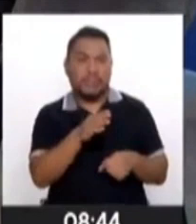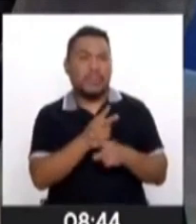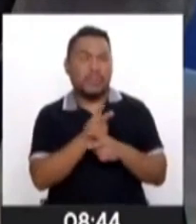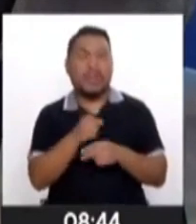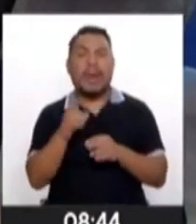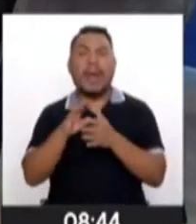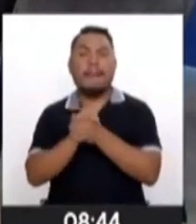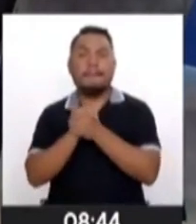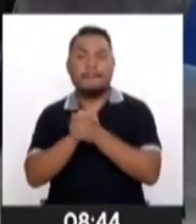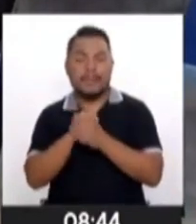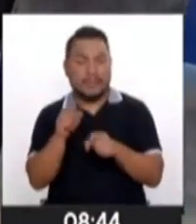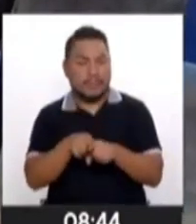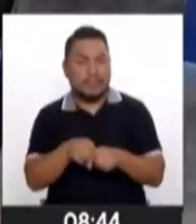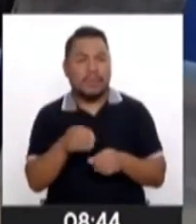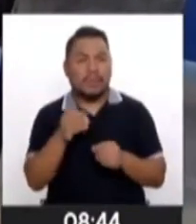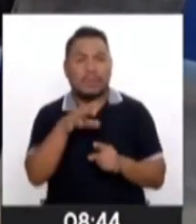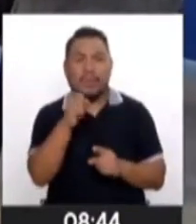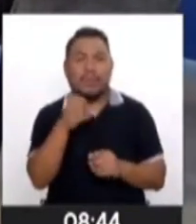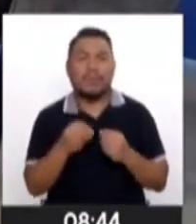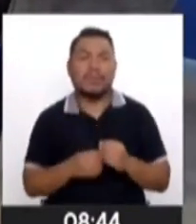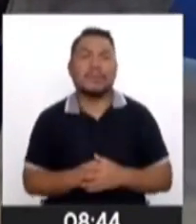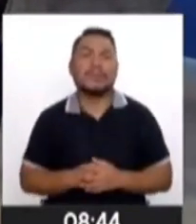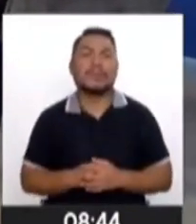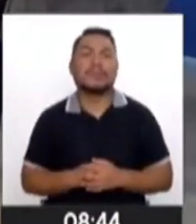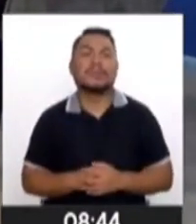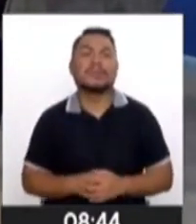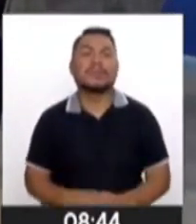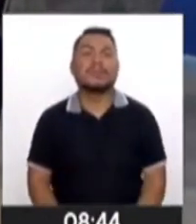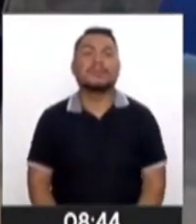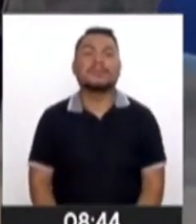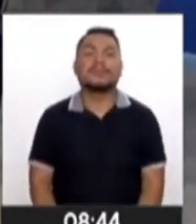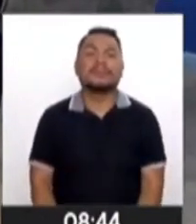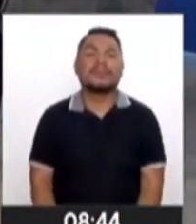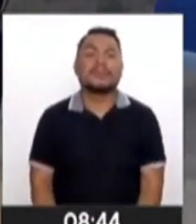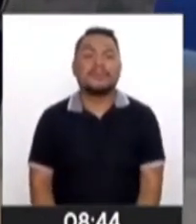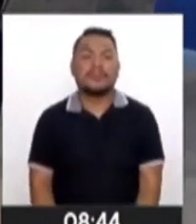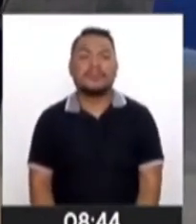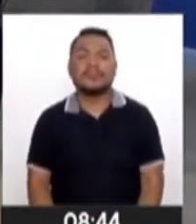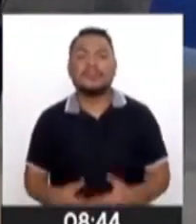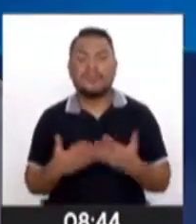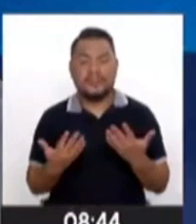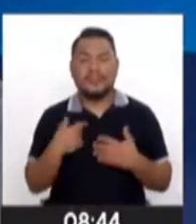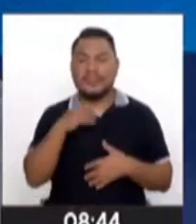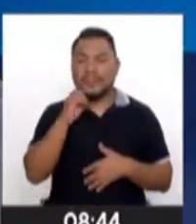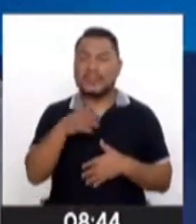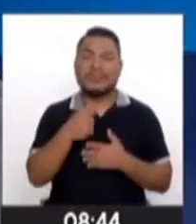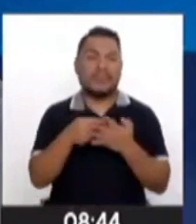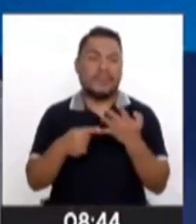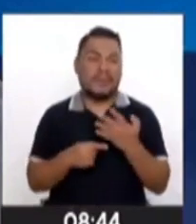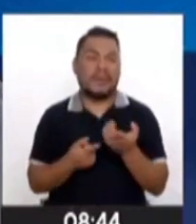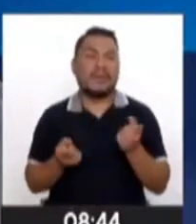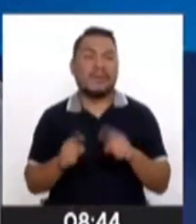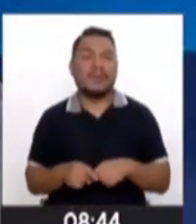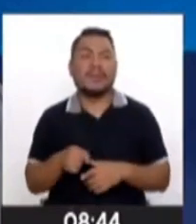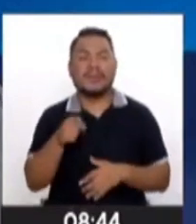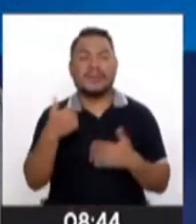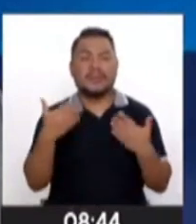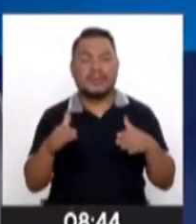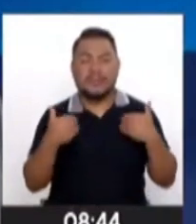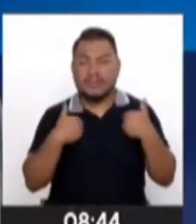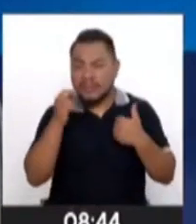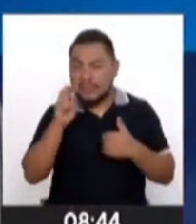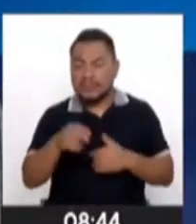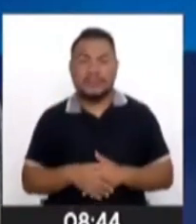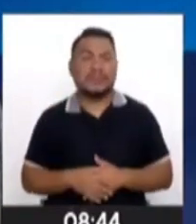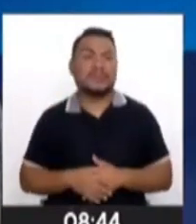¿Cuáles son estos? ¿Cómo detectamos? Mire, como decía, son varios los elementos. Principalmente cuando tú ya comienzas a ver